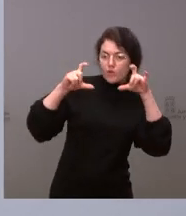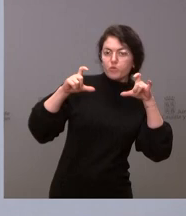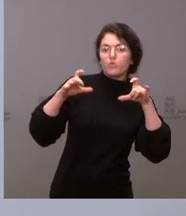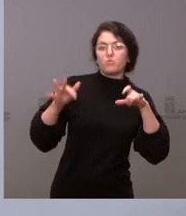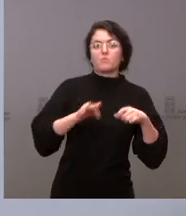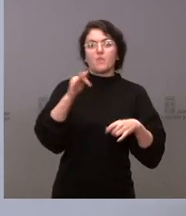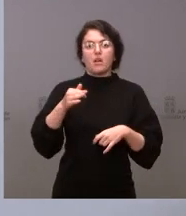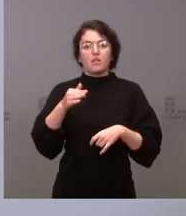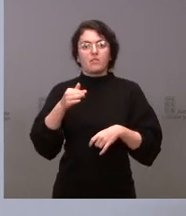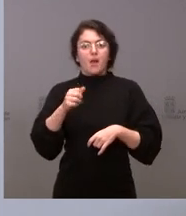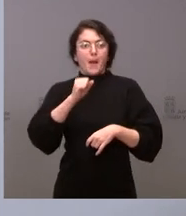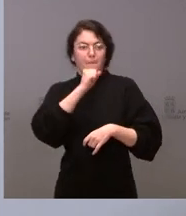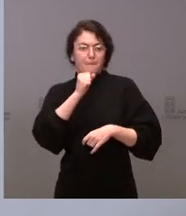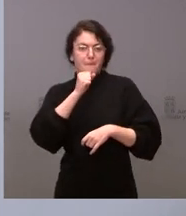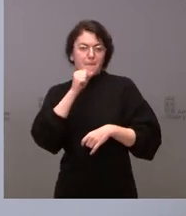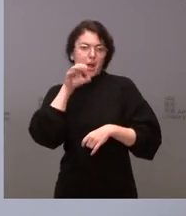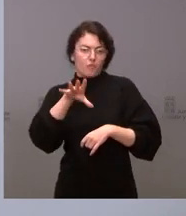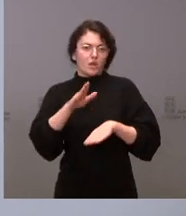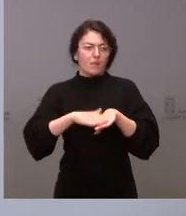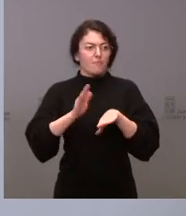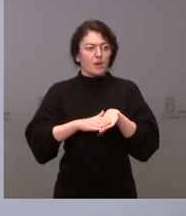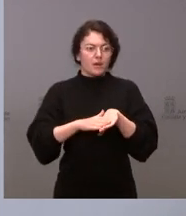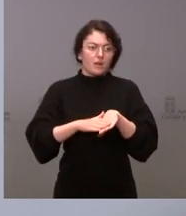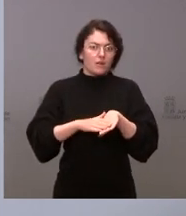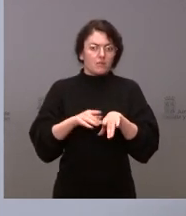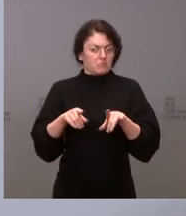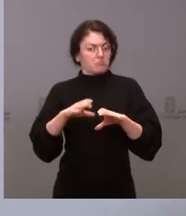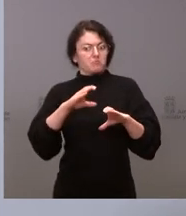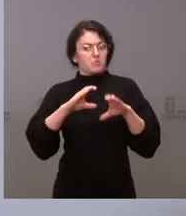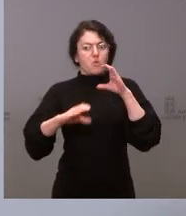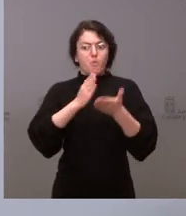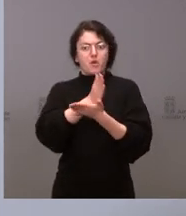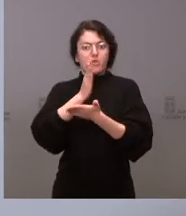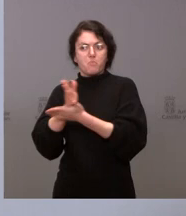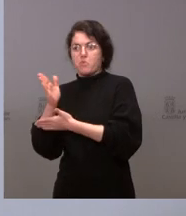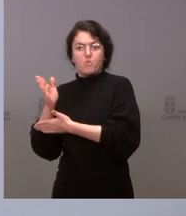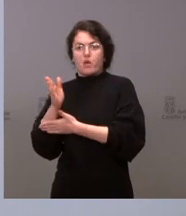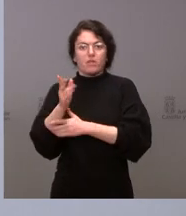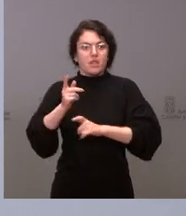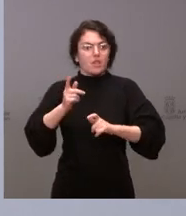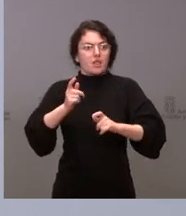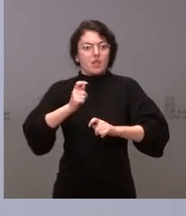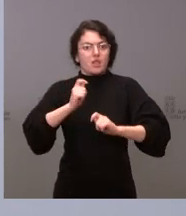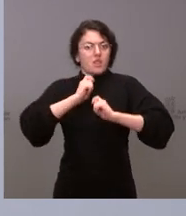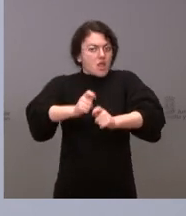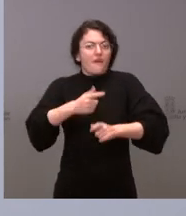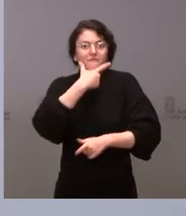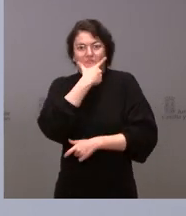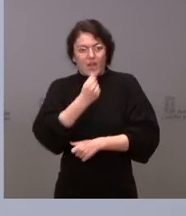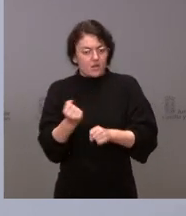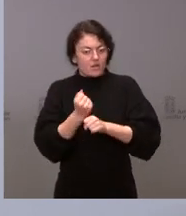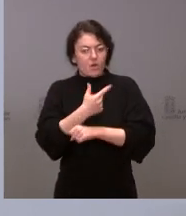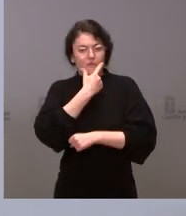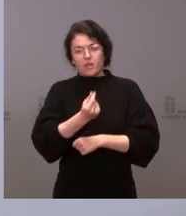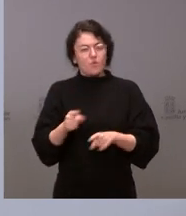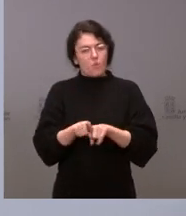facilitar el trabajo de los medios de comunicación. Yo creo que eso lo debemos entender todos como